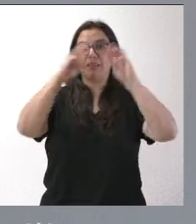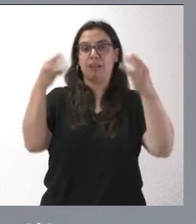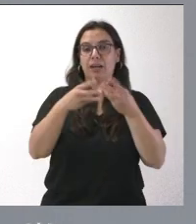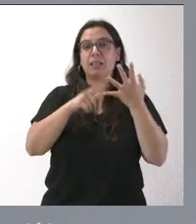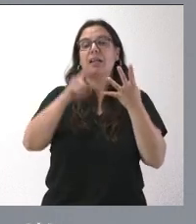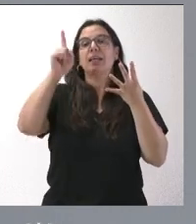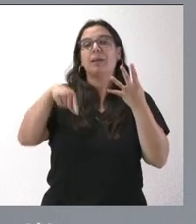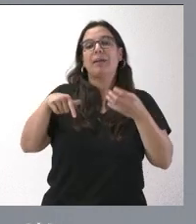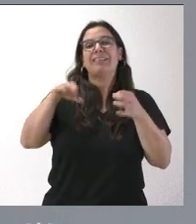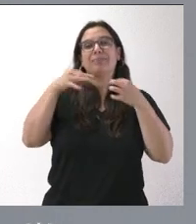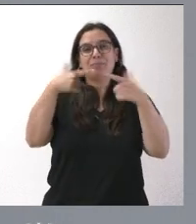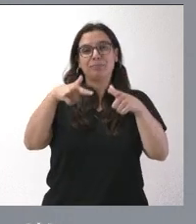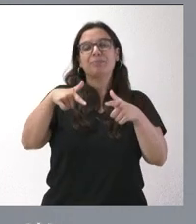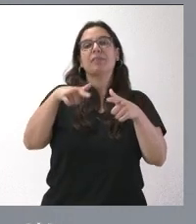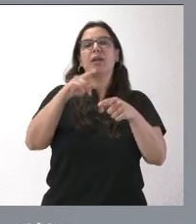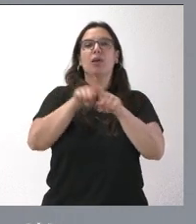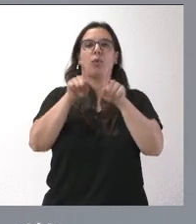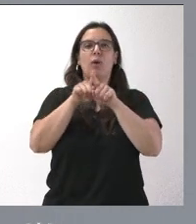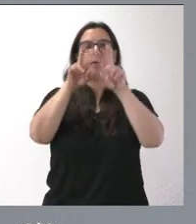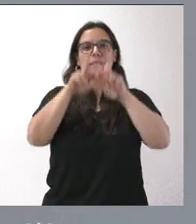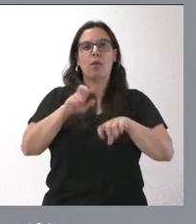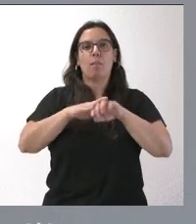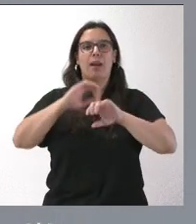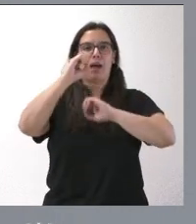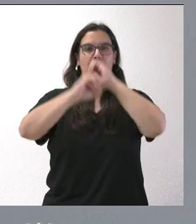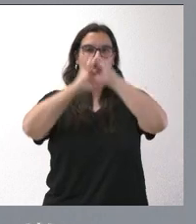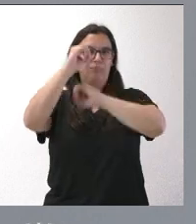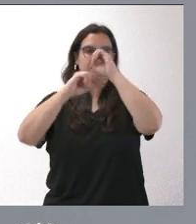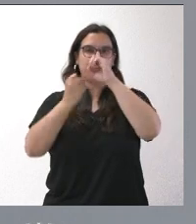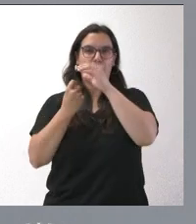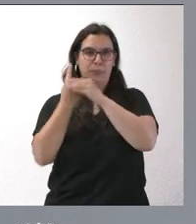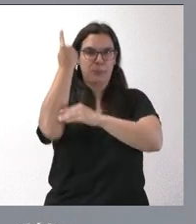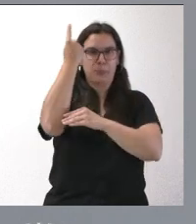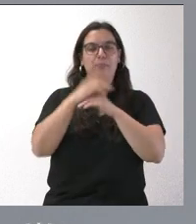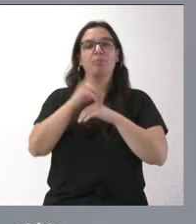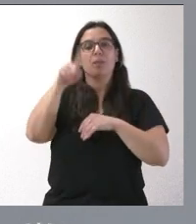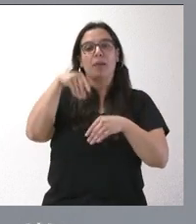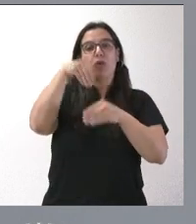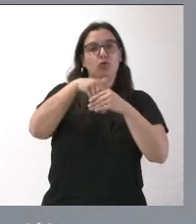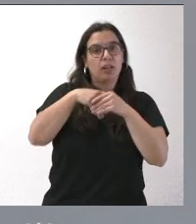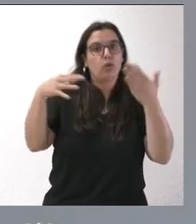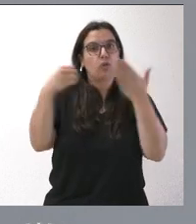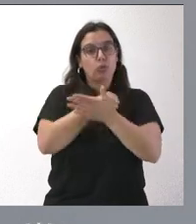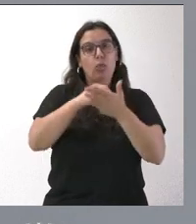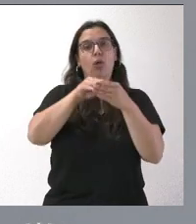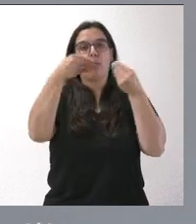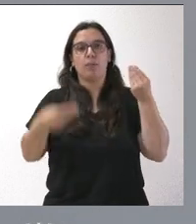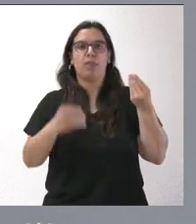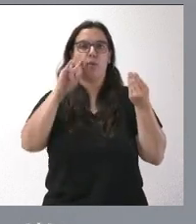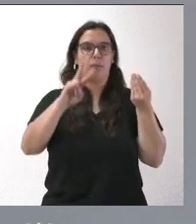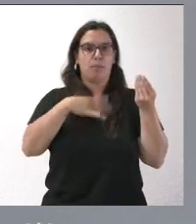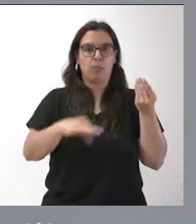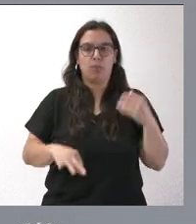polo aeroespacial, entre otros. Tienen ustedes también la documentación del contenido de este informe.